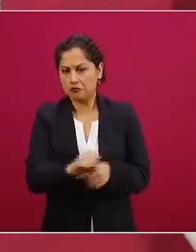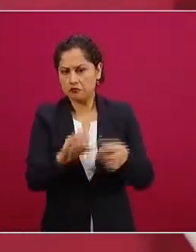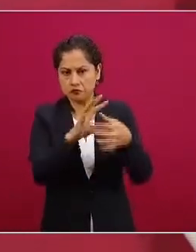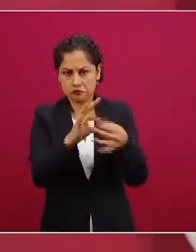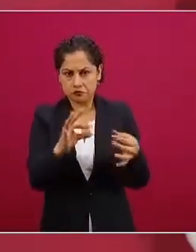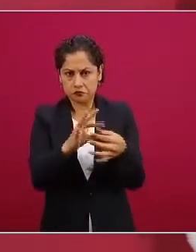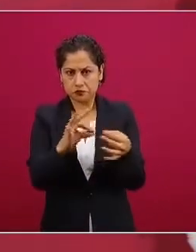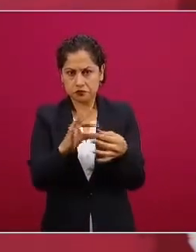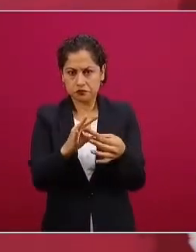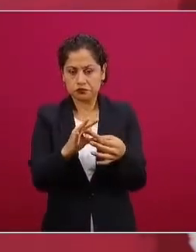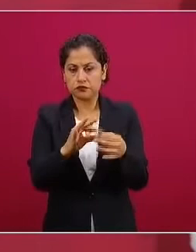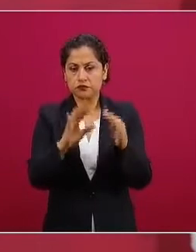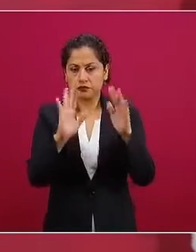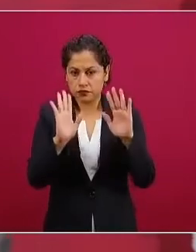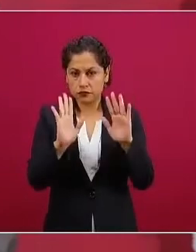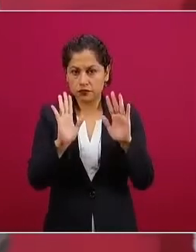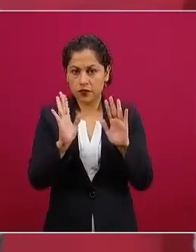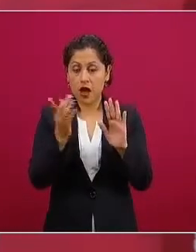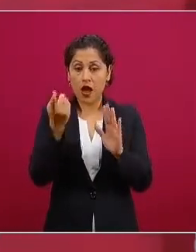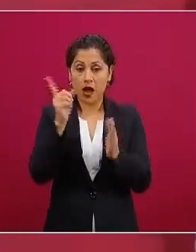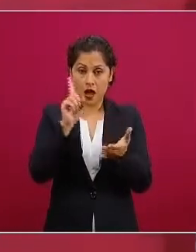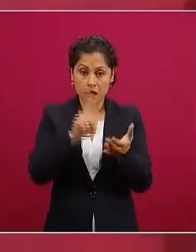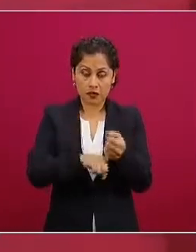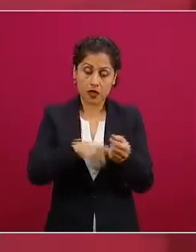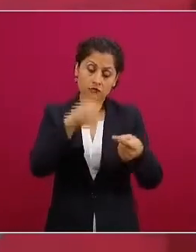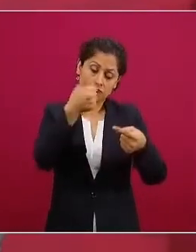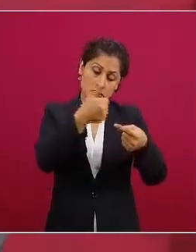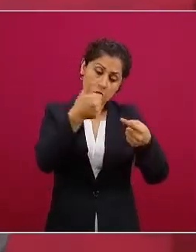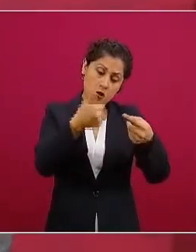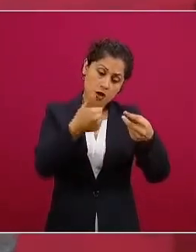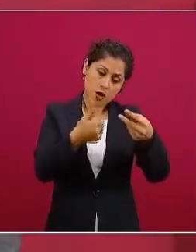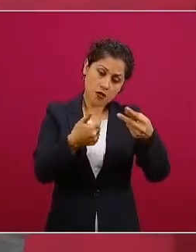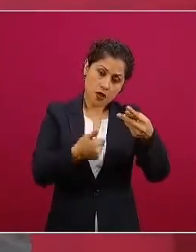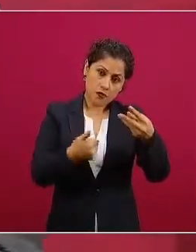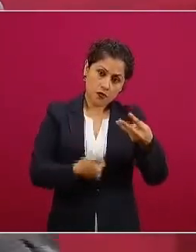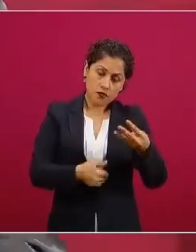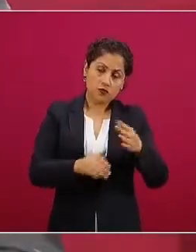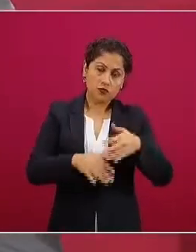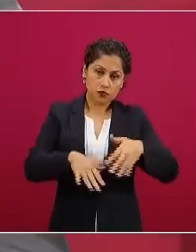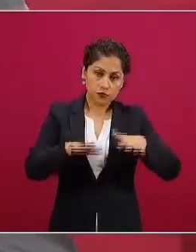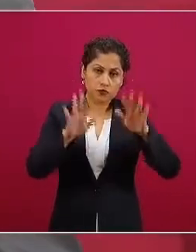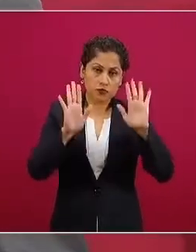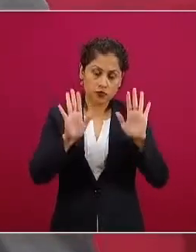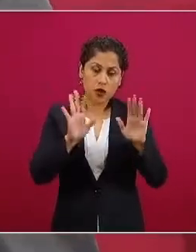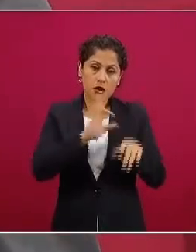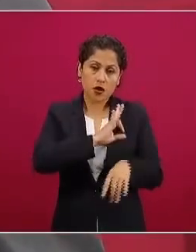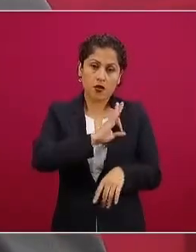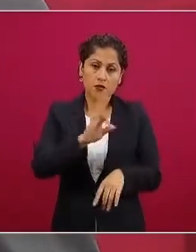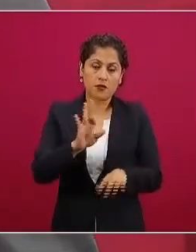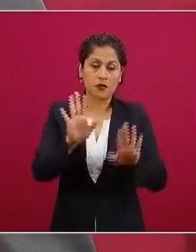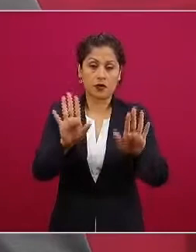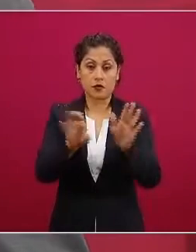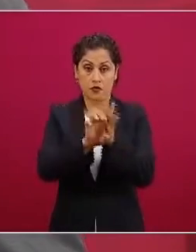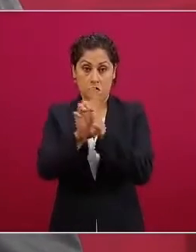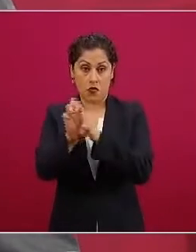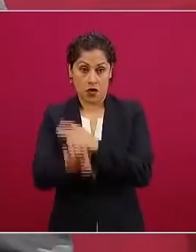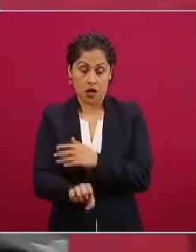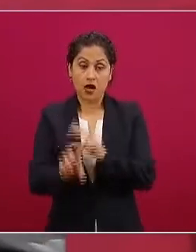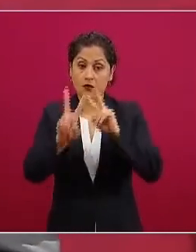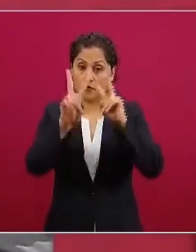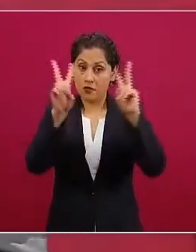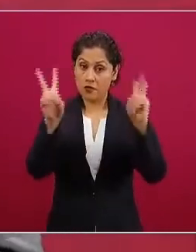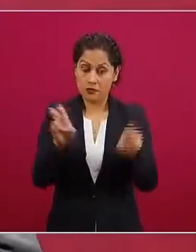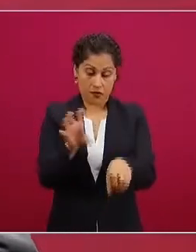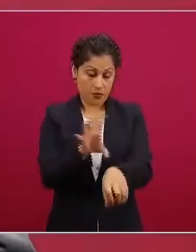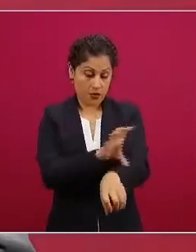el caso que corresponde a la política energética por la caída de los